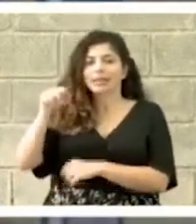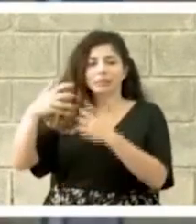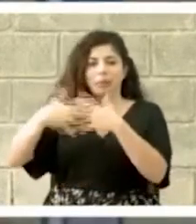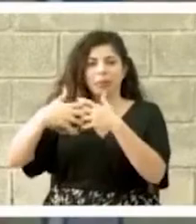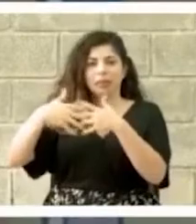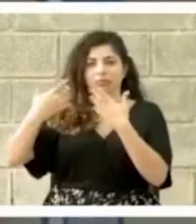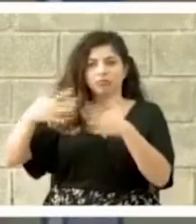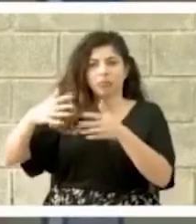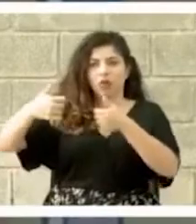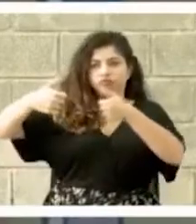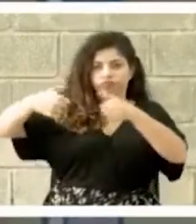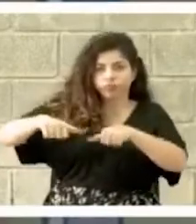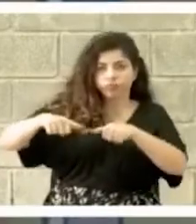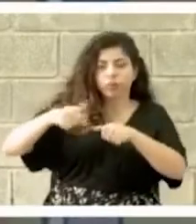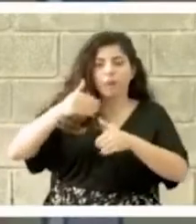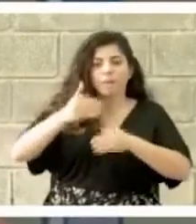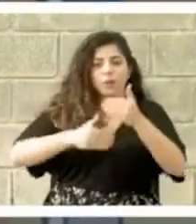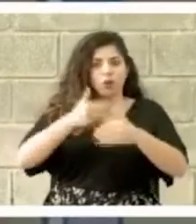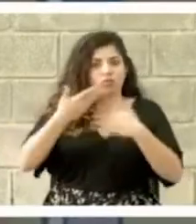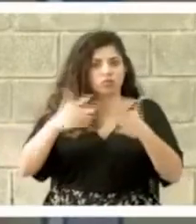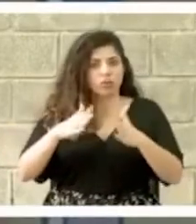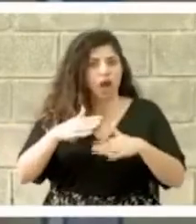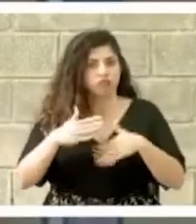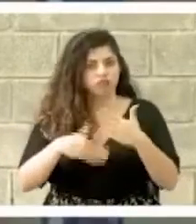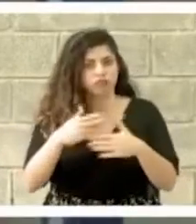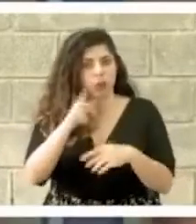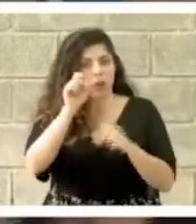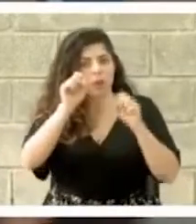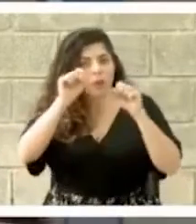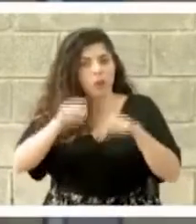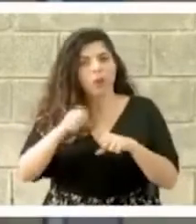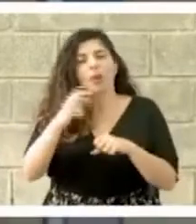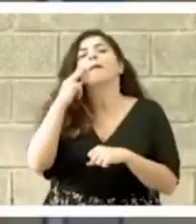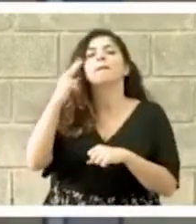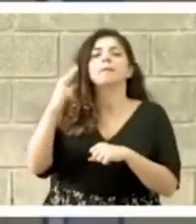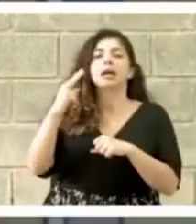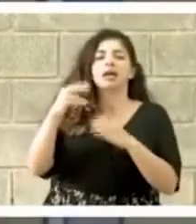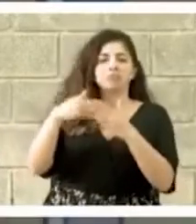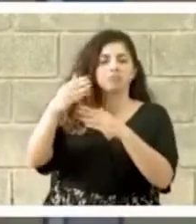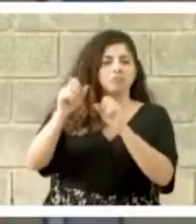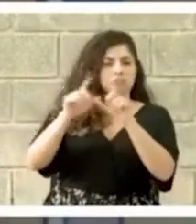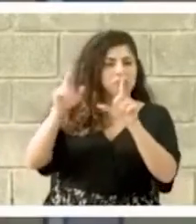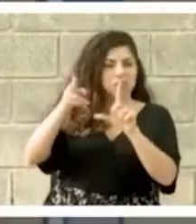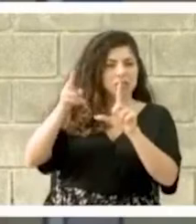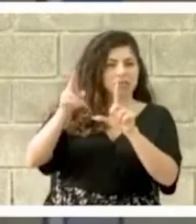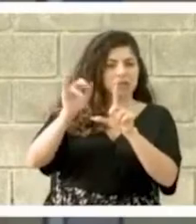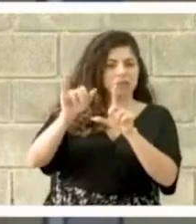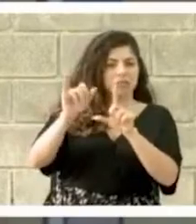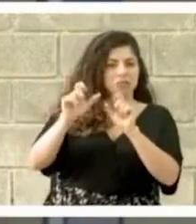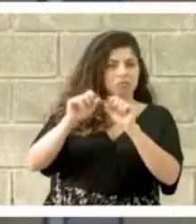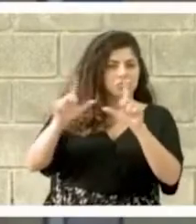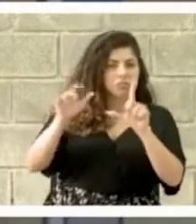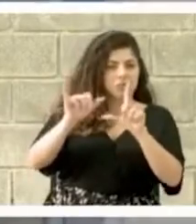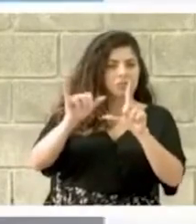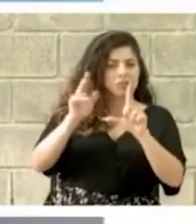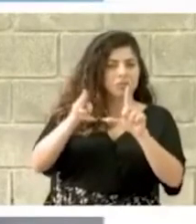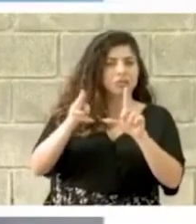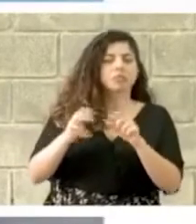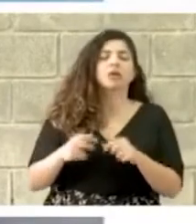Proceso que ya está encaminado. Y aquí podemos ver, sigamos proyectando la misma filmina.